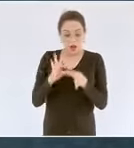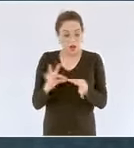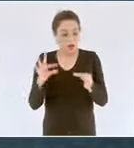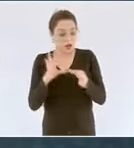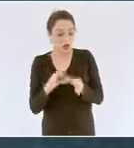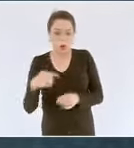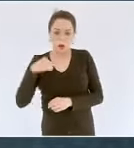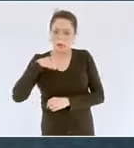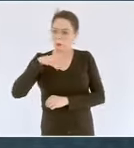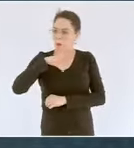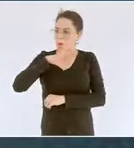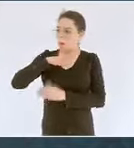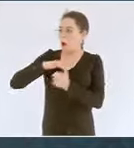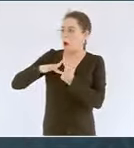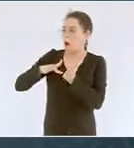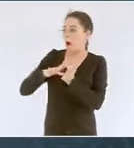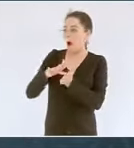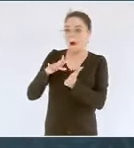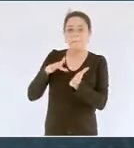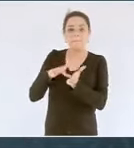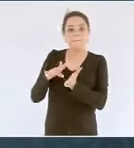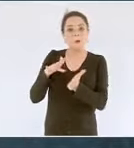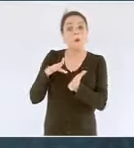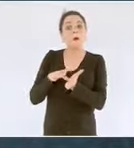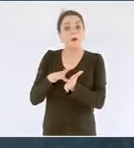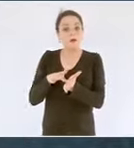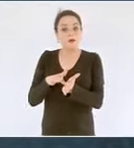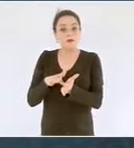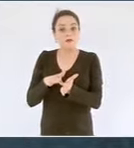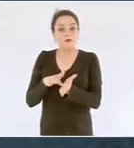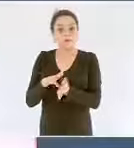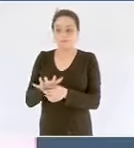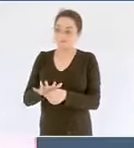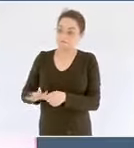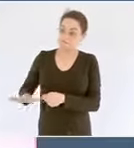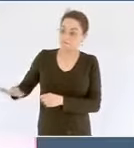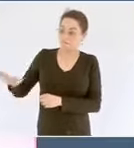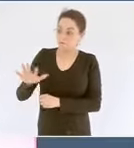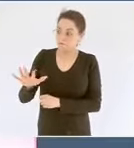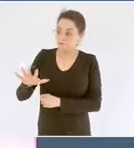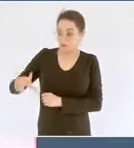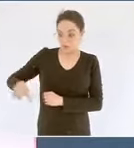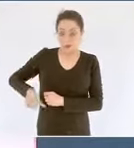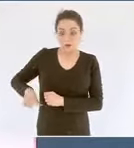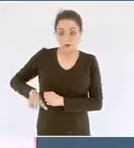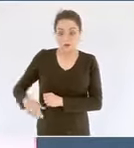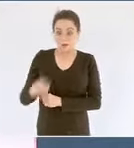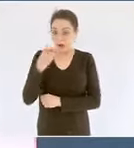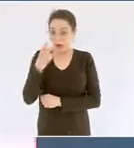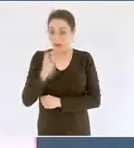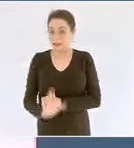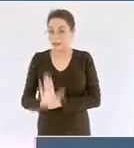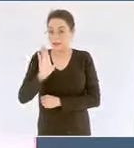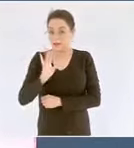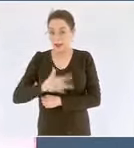poderosos sintiéndose en tierras de conquista